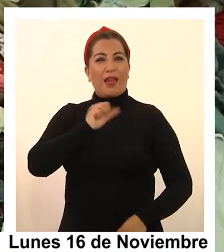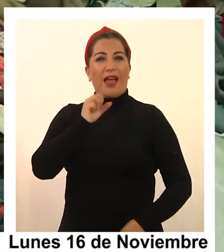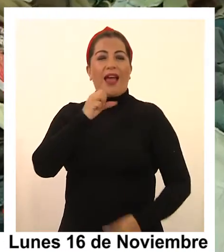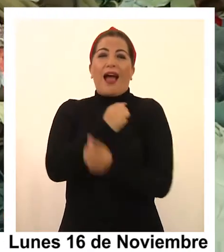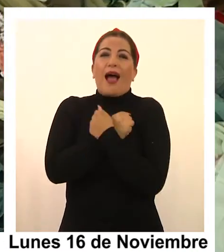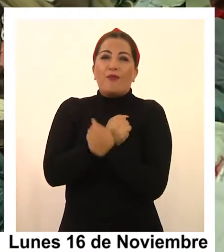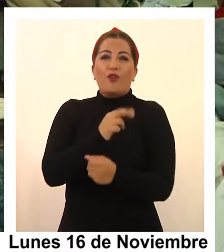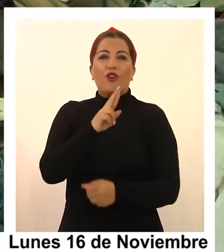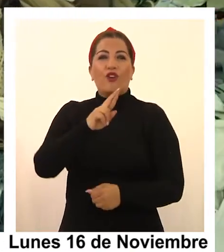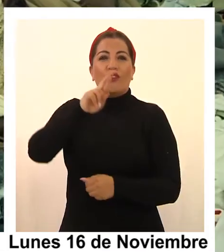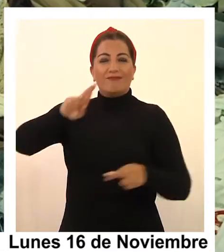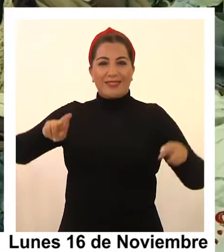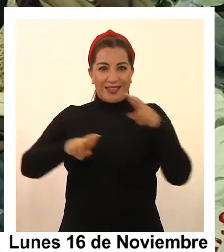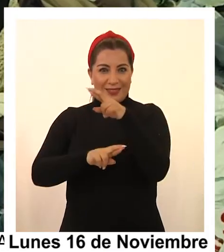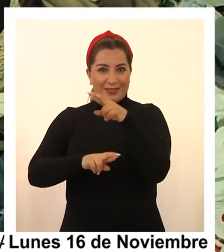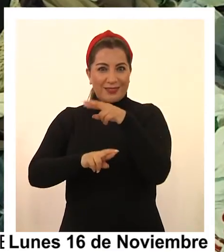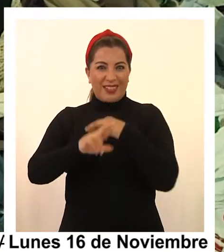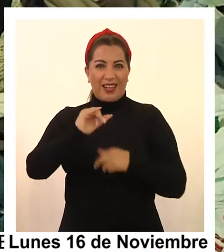Amorrecicla.